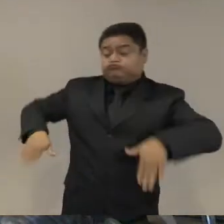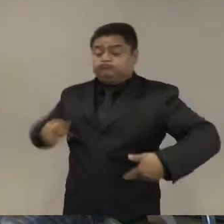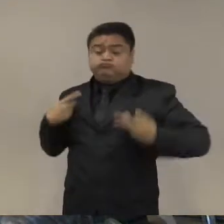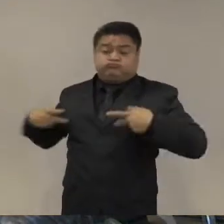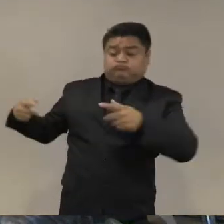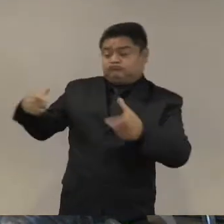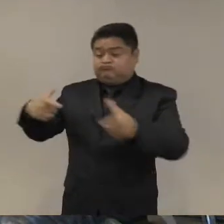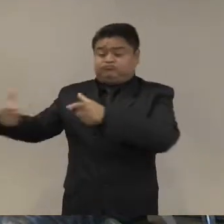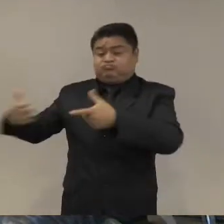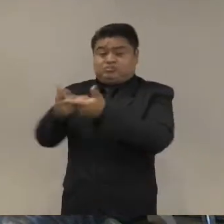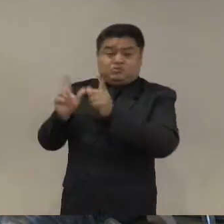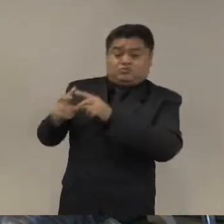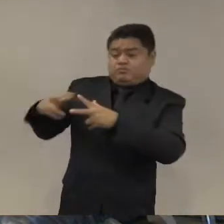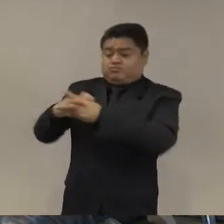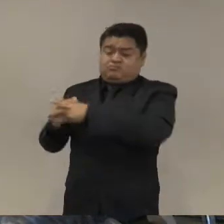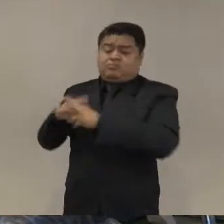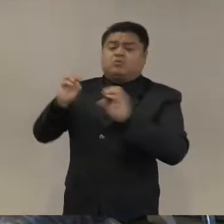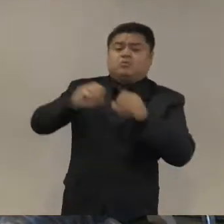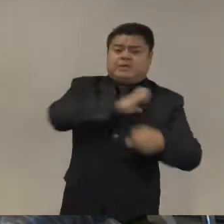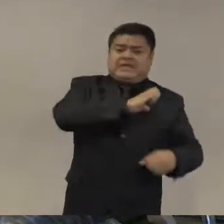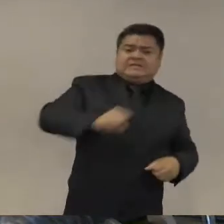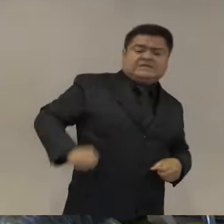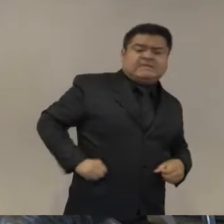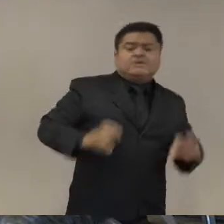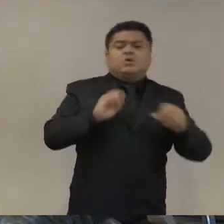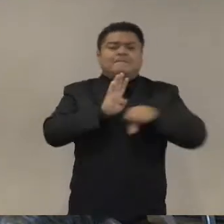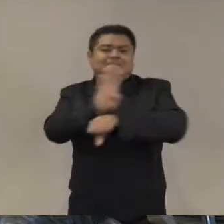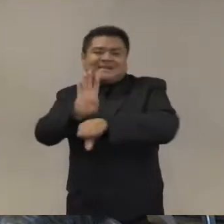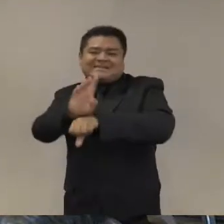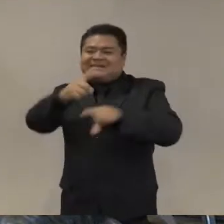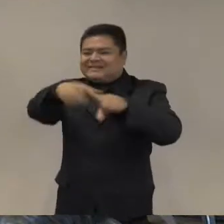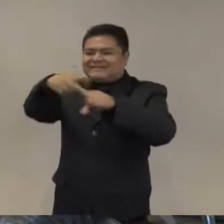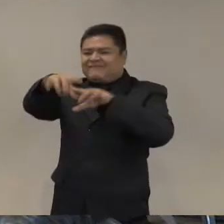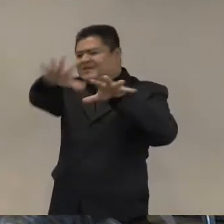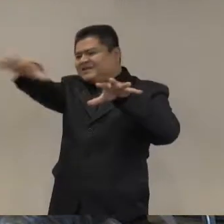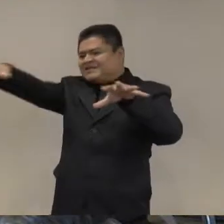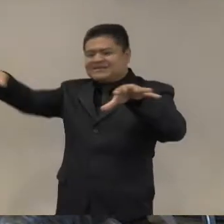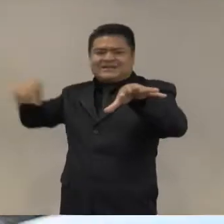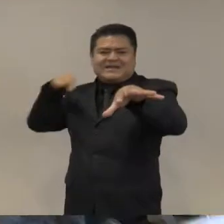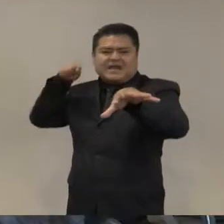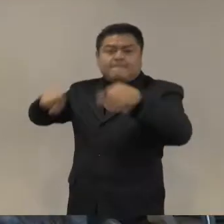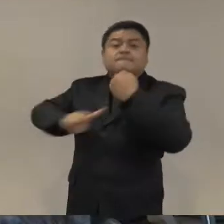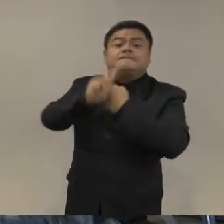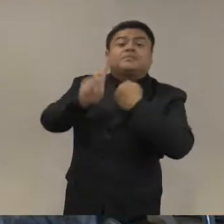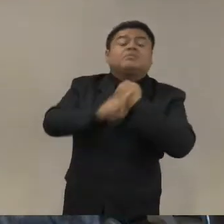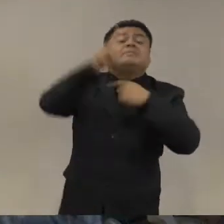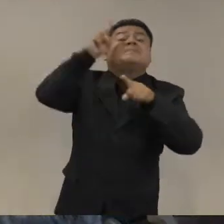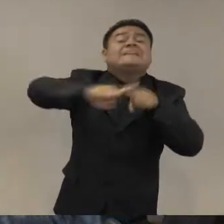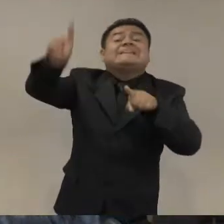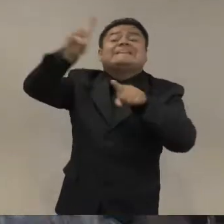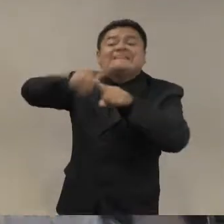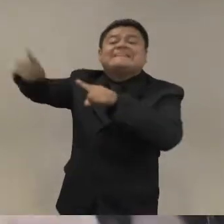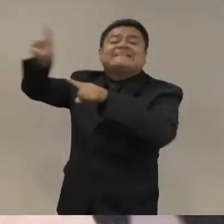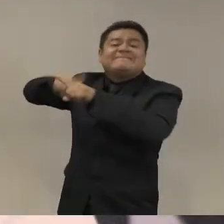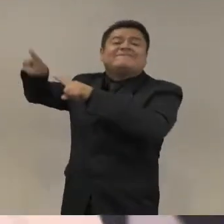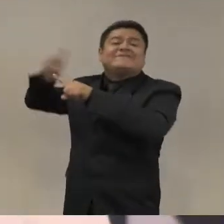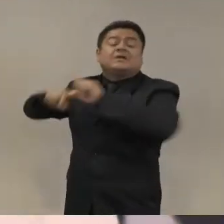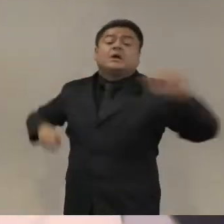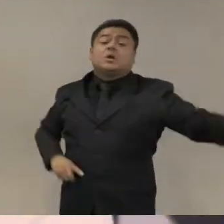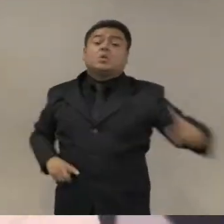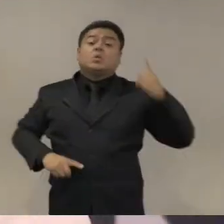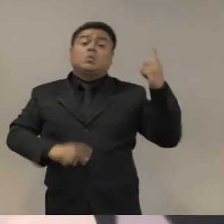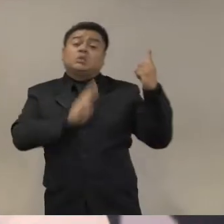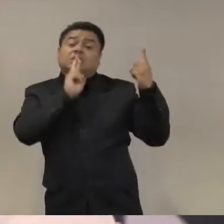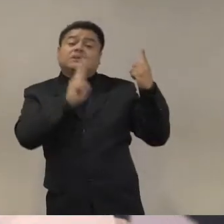de seguridad en Brasil y sin embargo la respuesta de los estados es única mandar a los militares a la calle creo que si vale mucho la pena